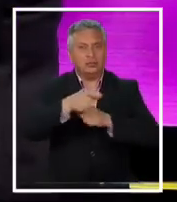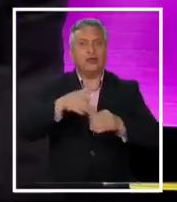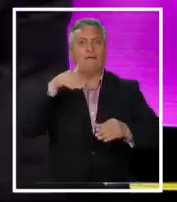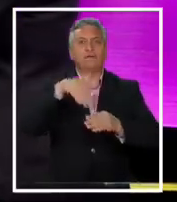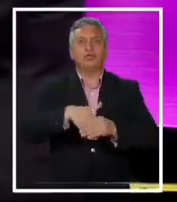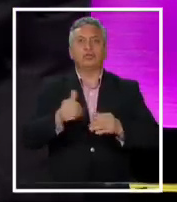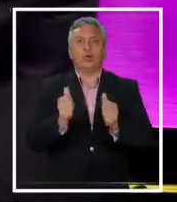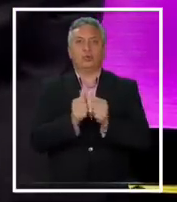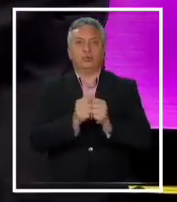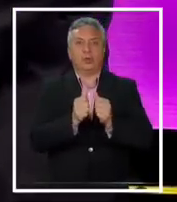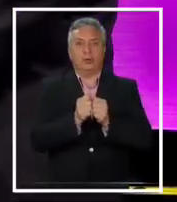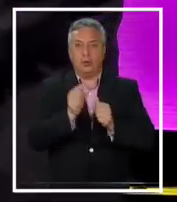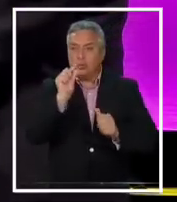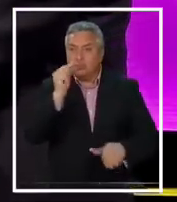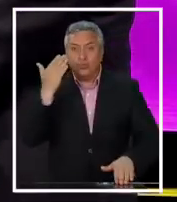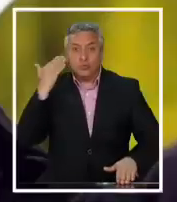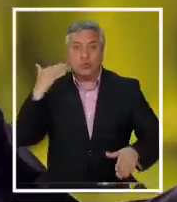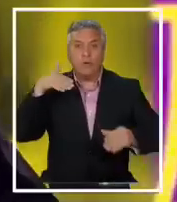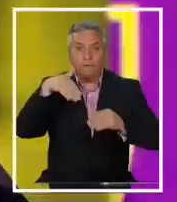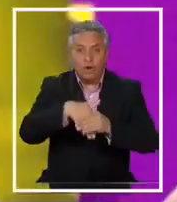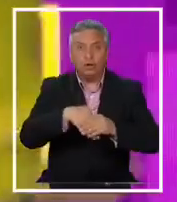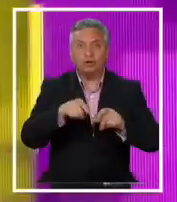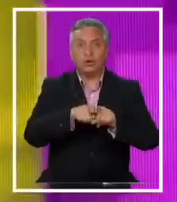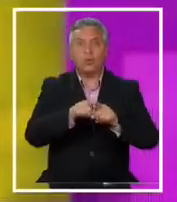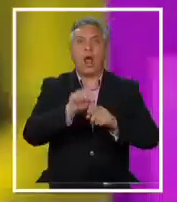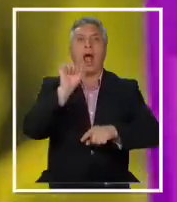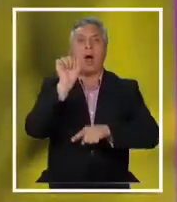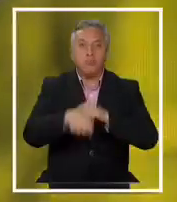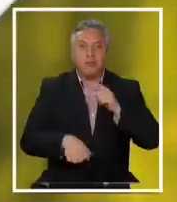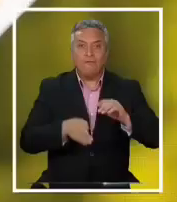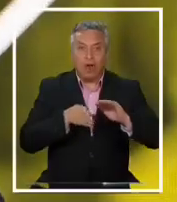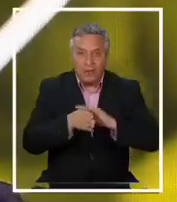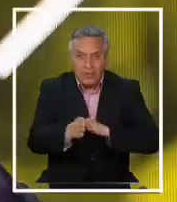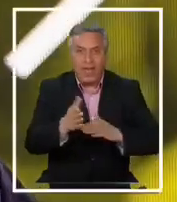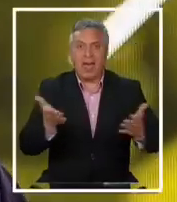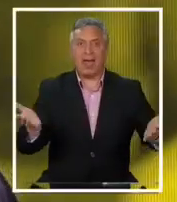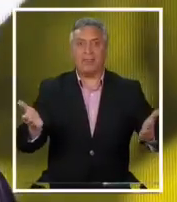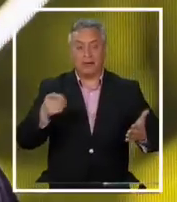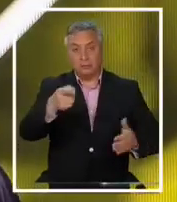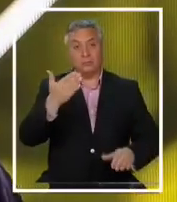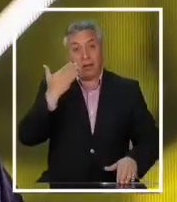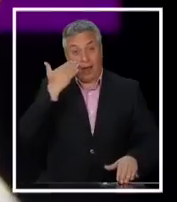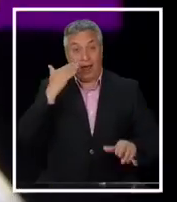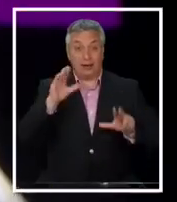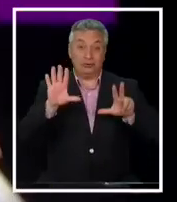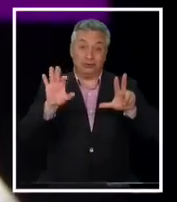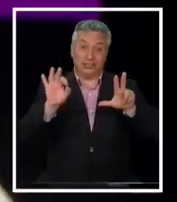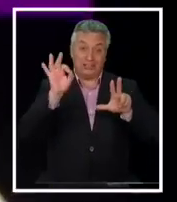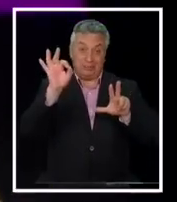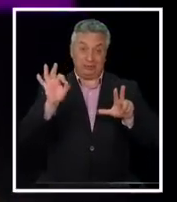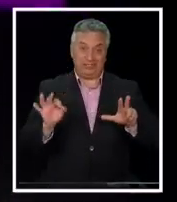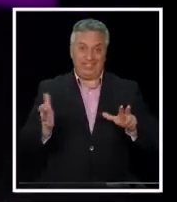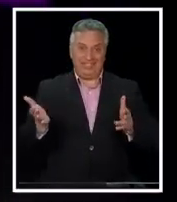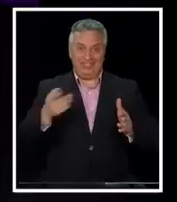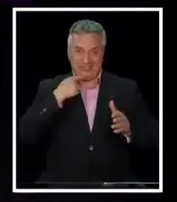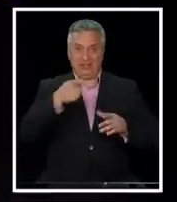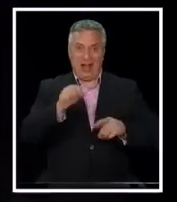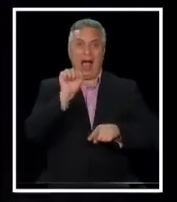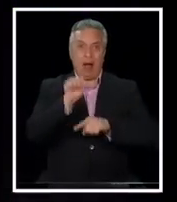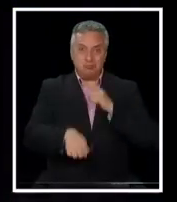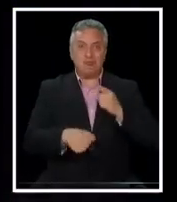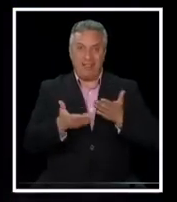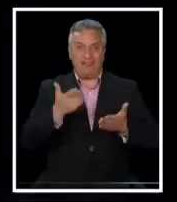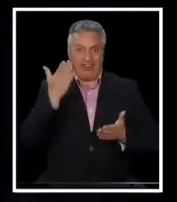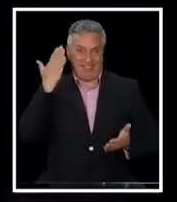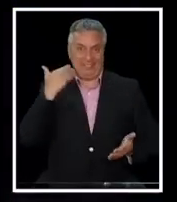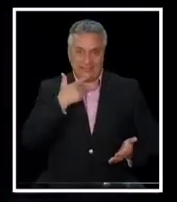recientemente votaron juntas en el apruebo de entrada. Bueno, casi el 80% del país votó apruebo. En la segunda